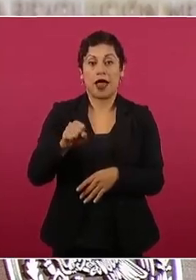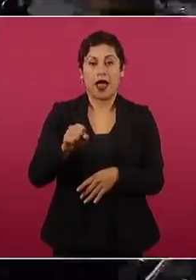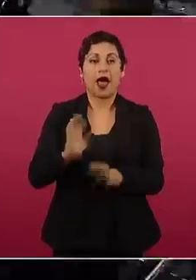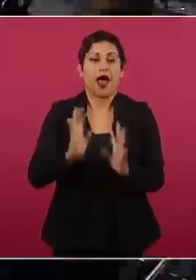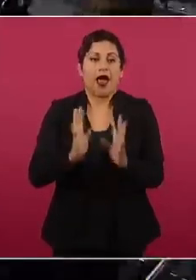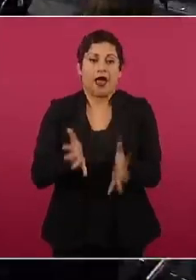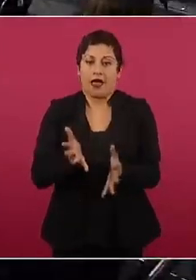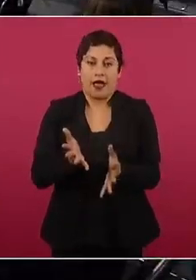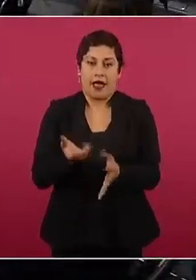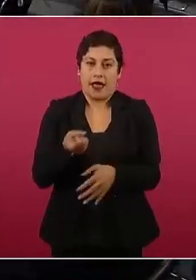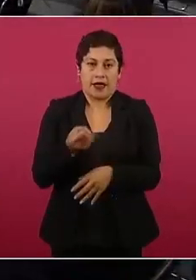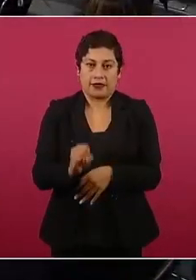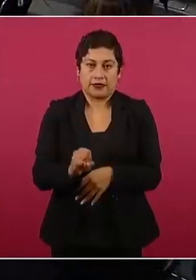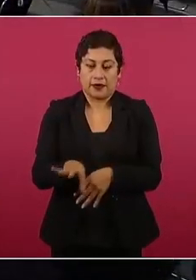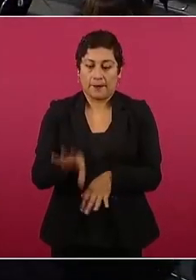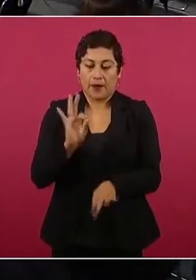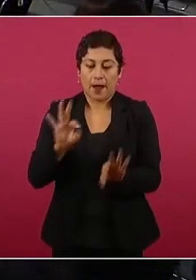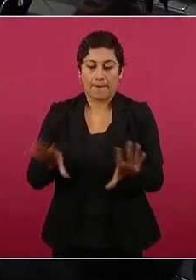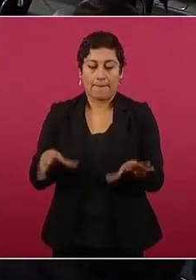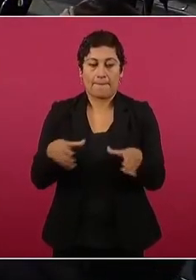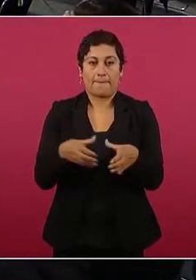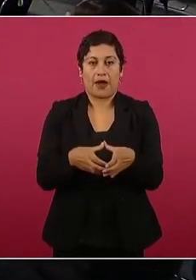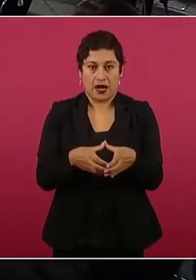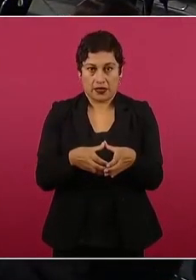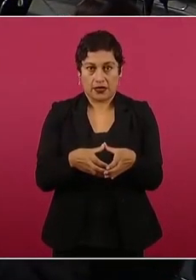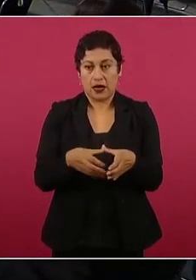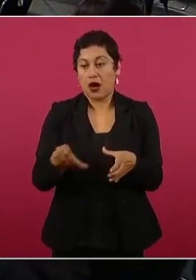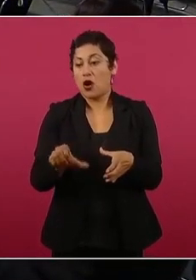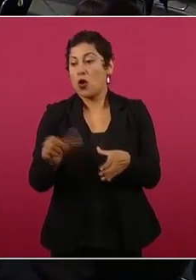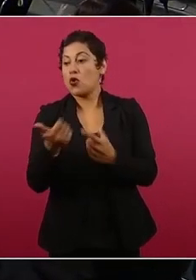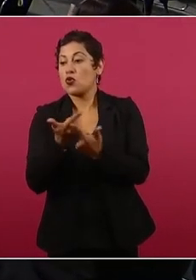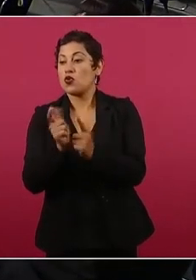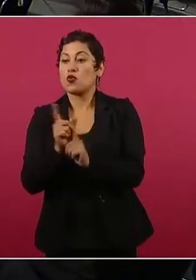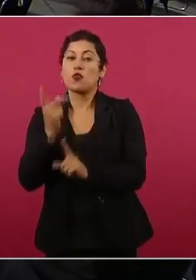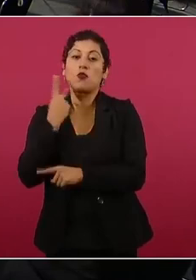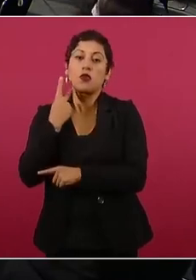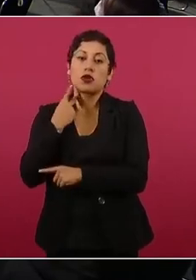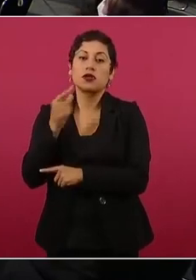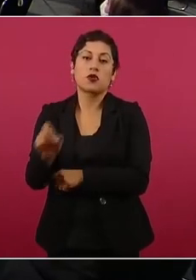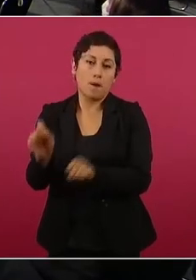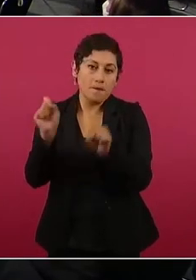son los que deciden.